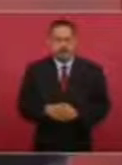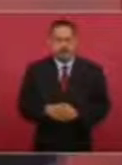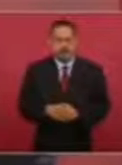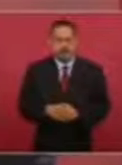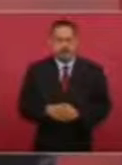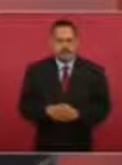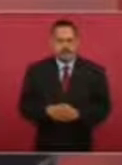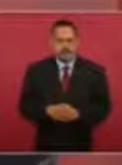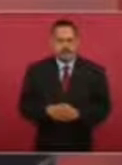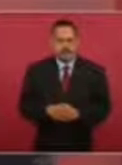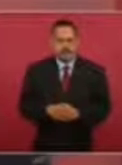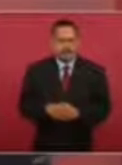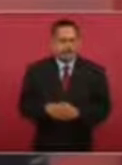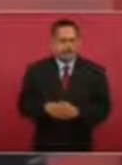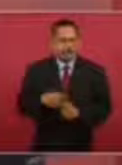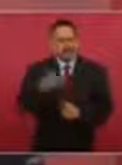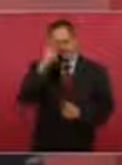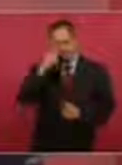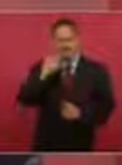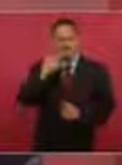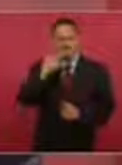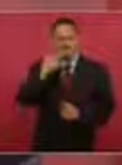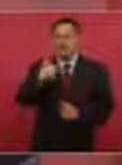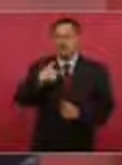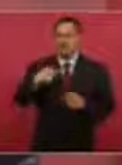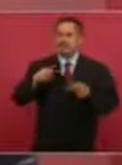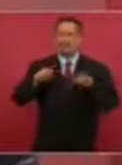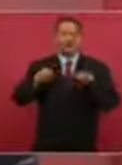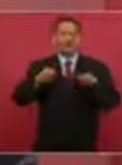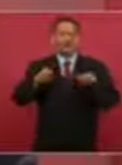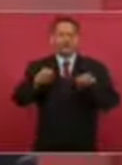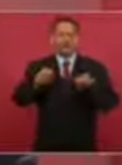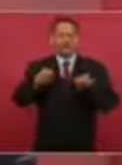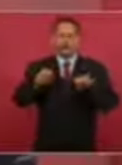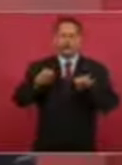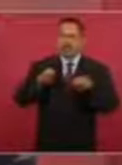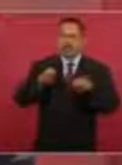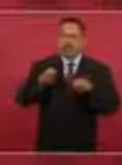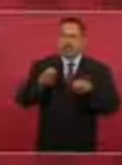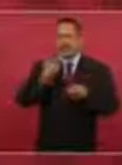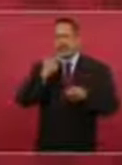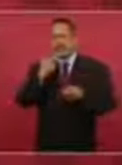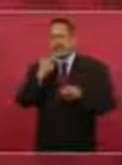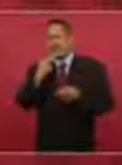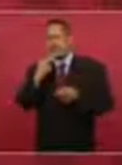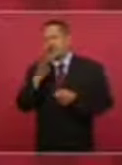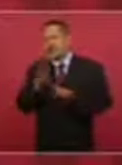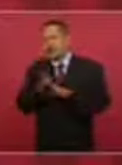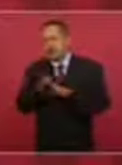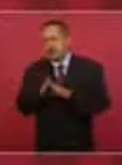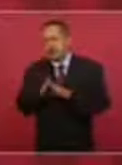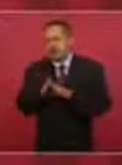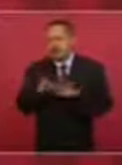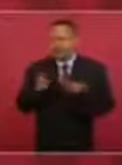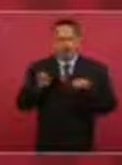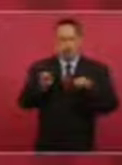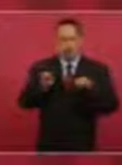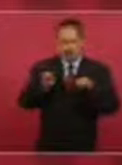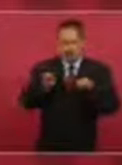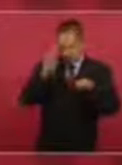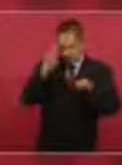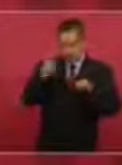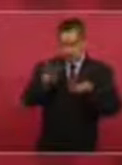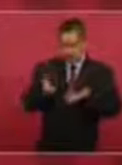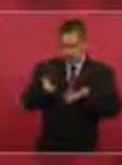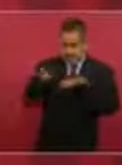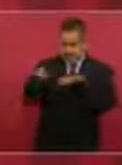El poder sólo tiene sentido y se convierte en virtud cuando se pone al servicio de los